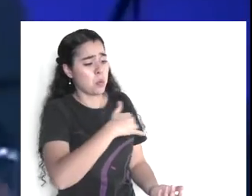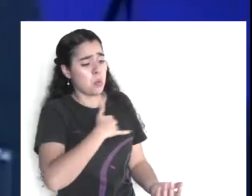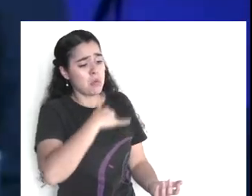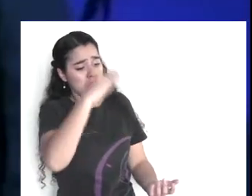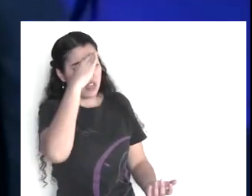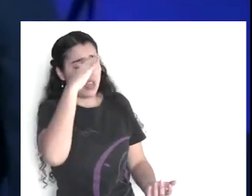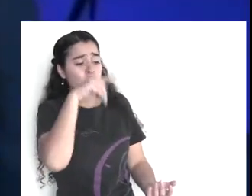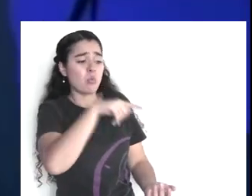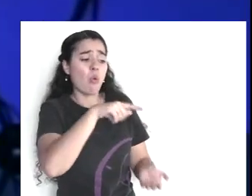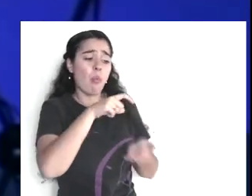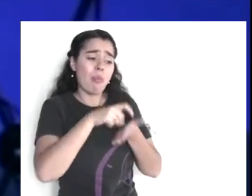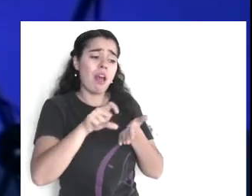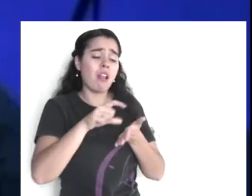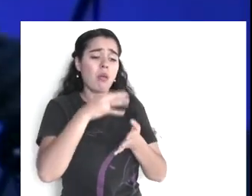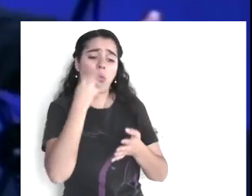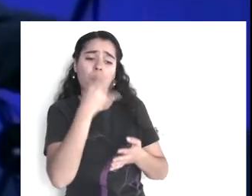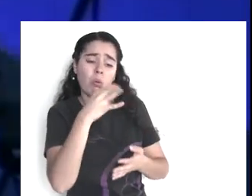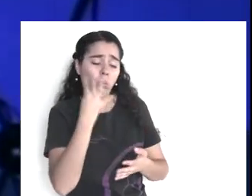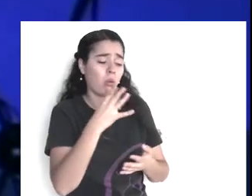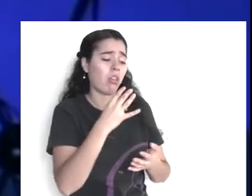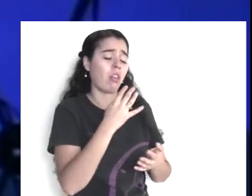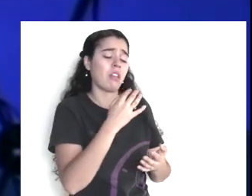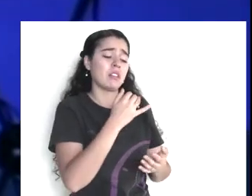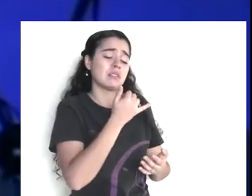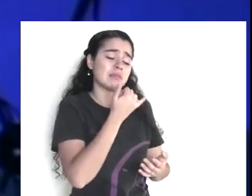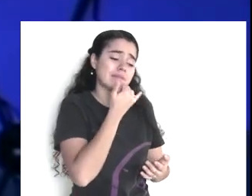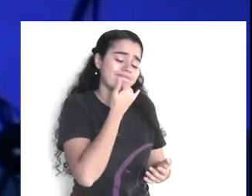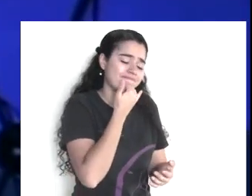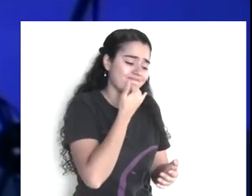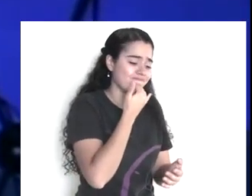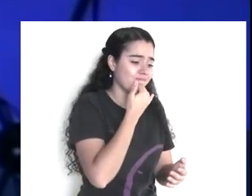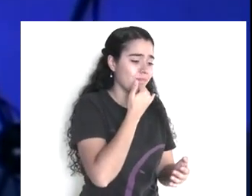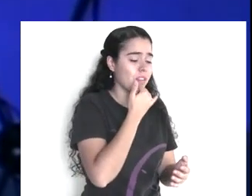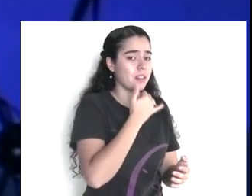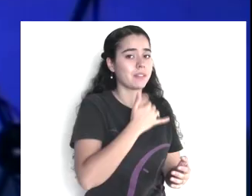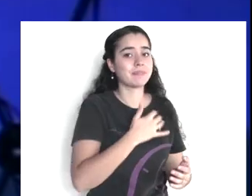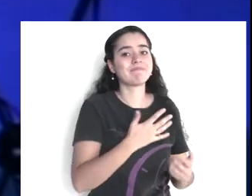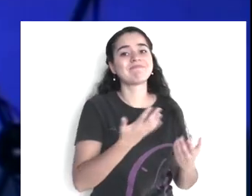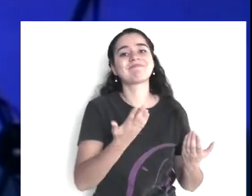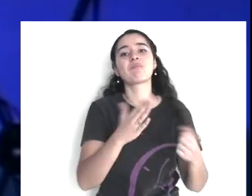que experiencia, no, todo, por qué, por las apariencias,